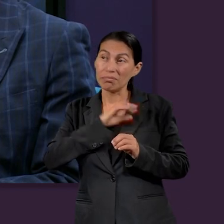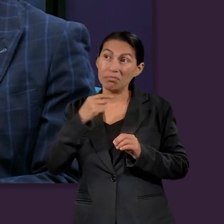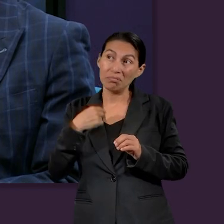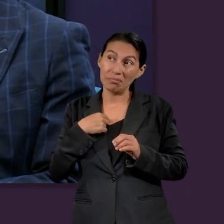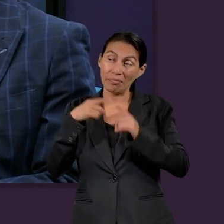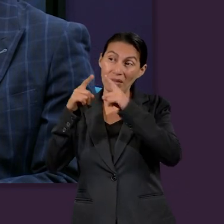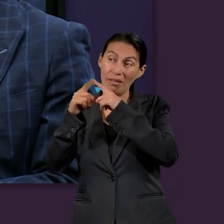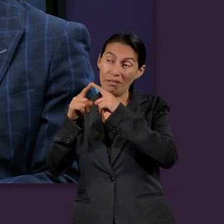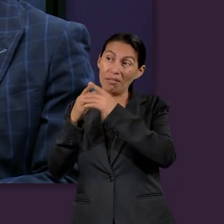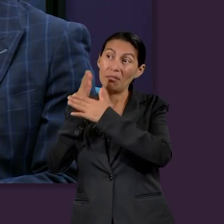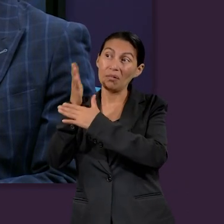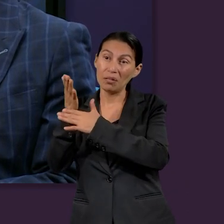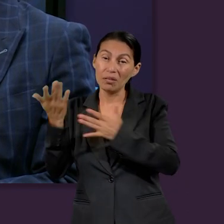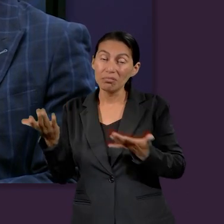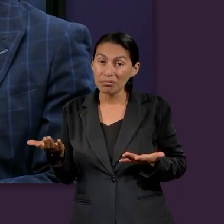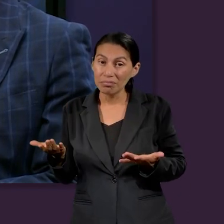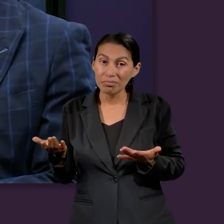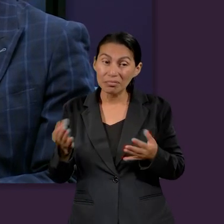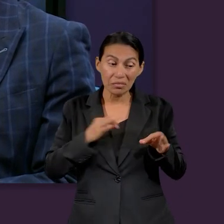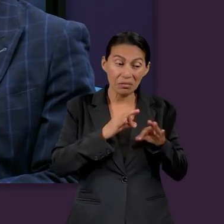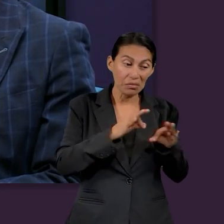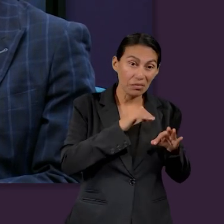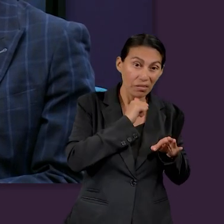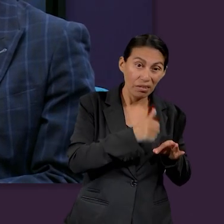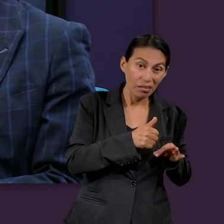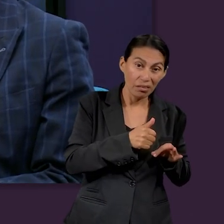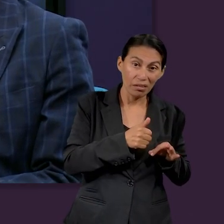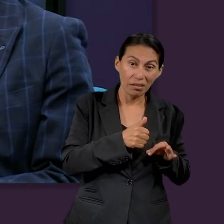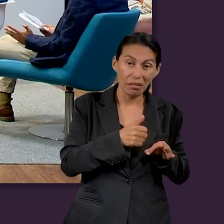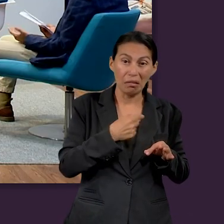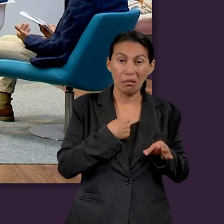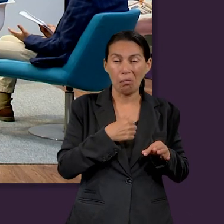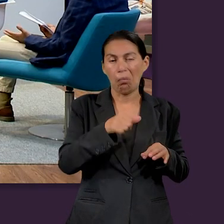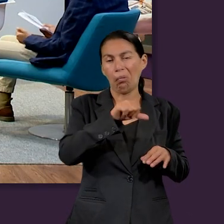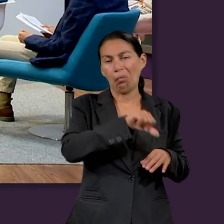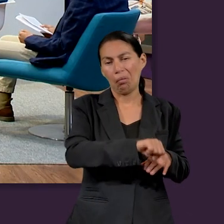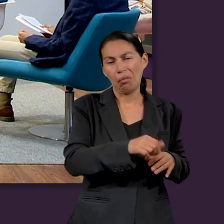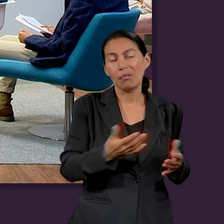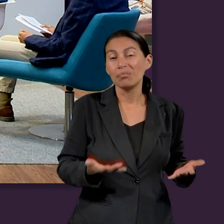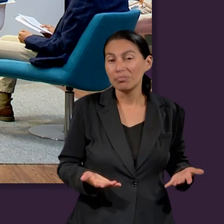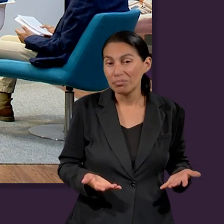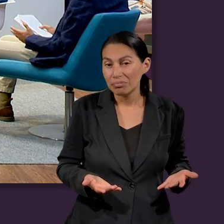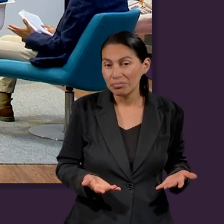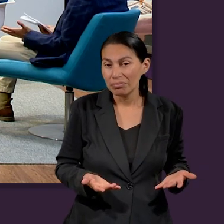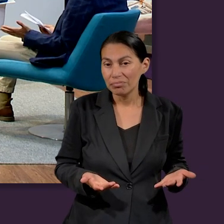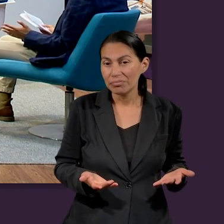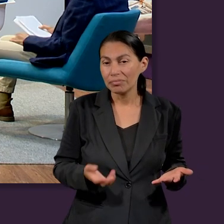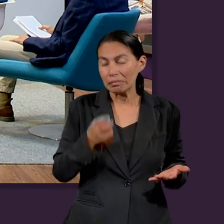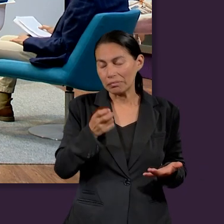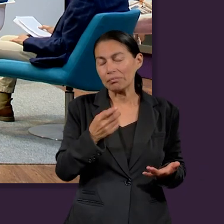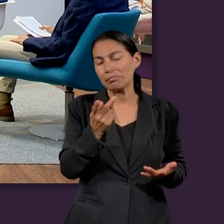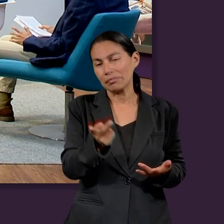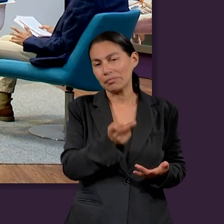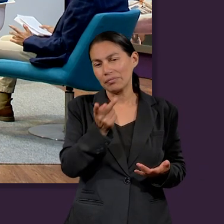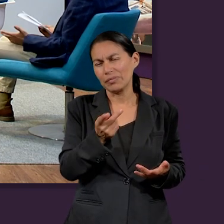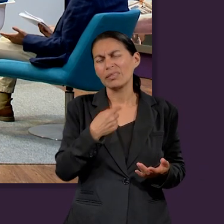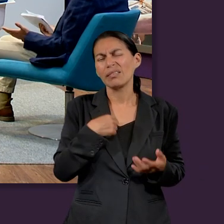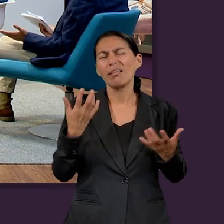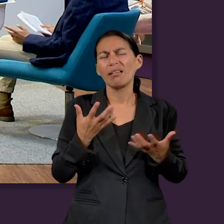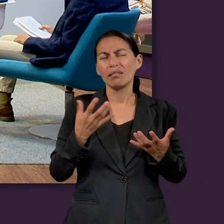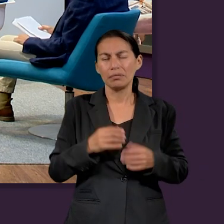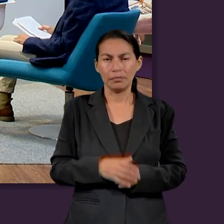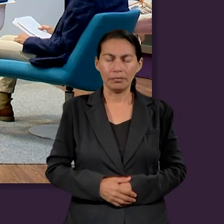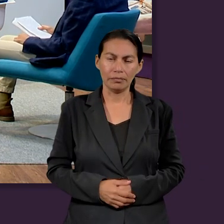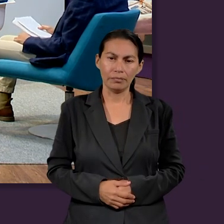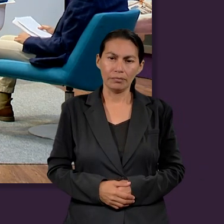me quedo, voy a la iglesia en lugar de ir a trabajar? Aunque pueda arruinar mi futuro, pues, esa es mi pregunta.